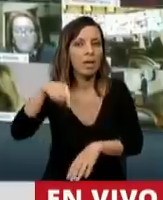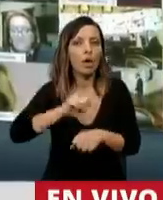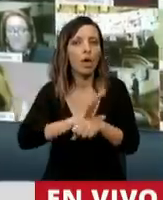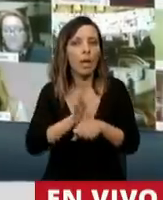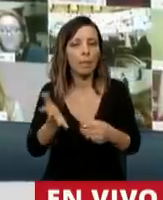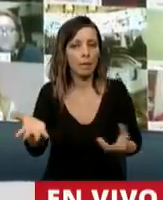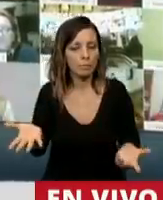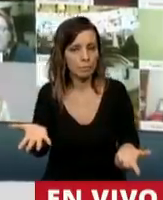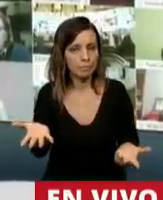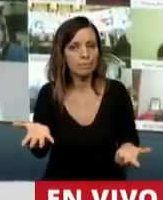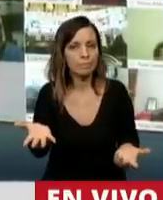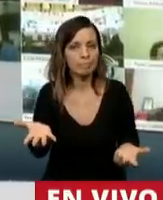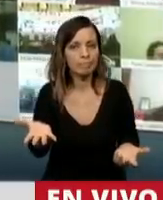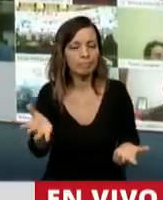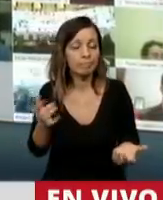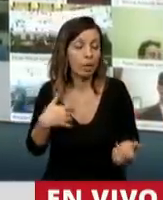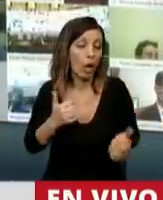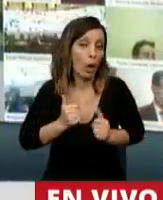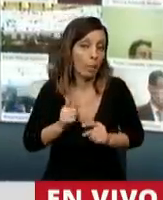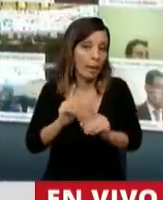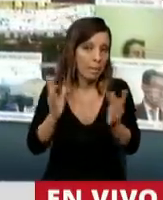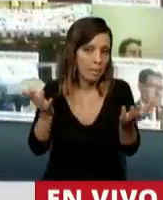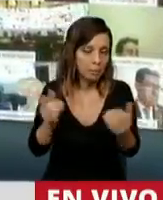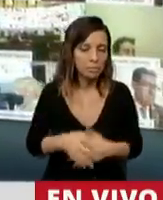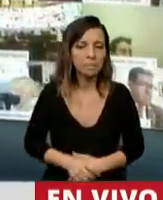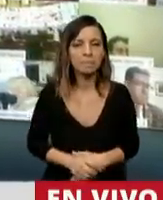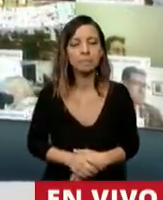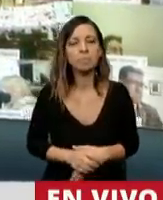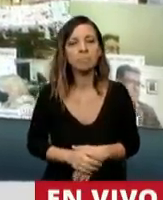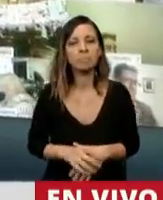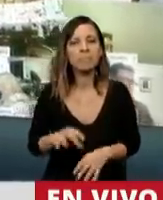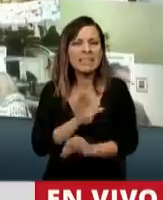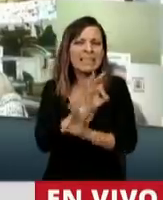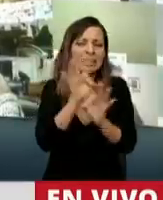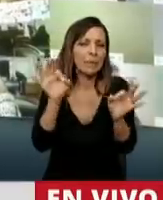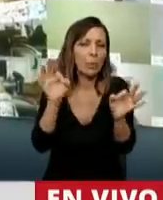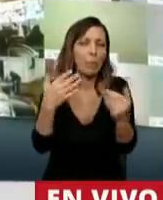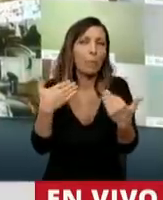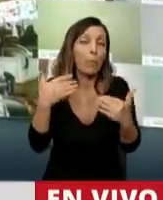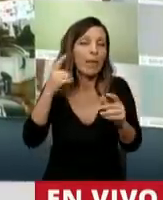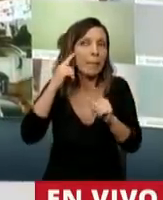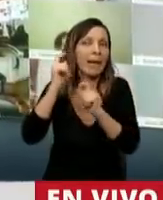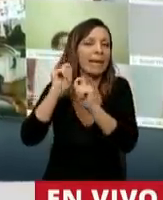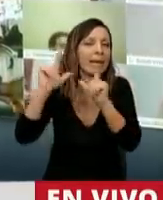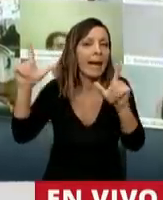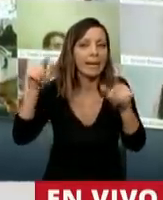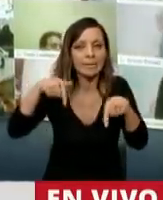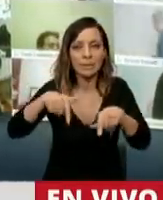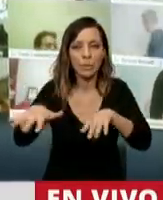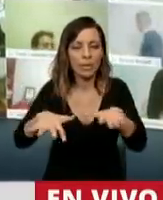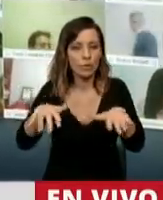esta pandemia, que se podía avecinar sobre el mundo